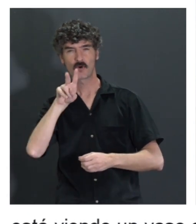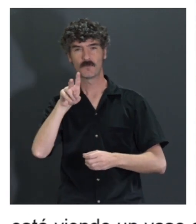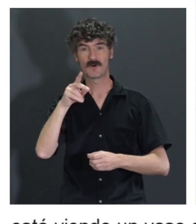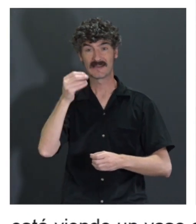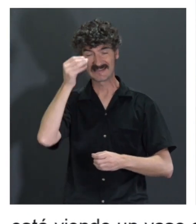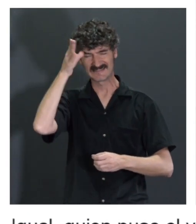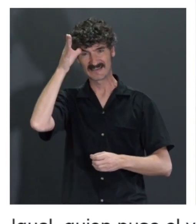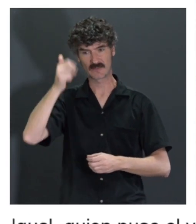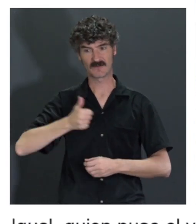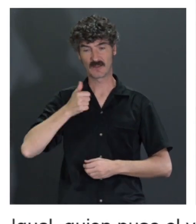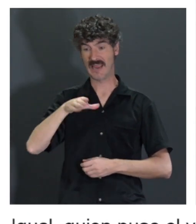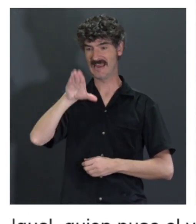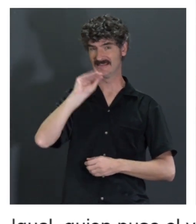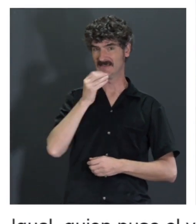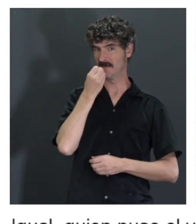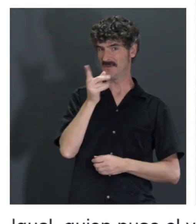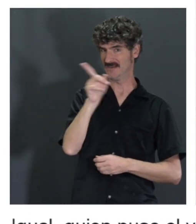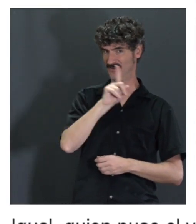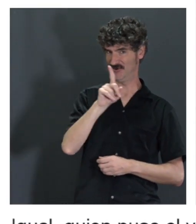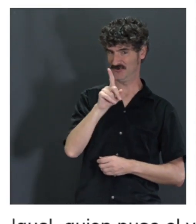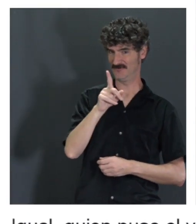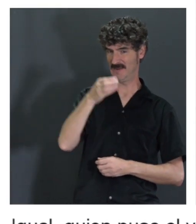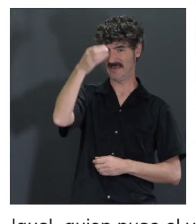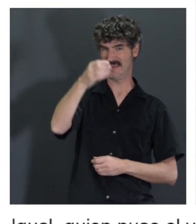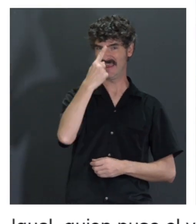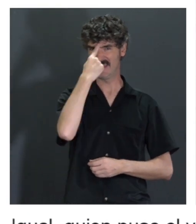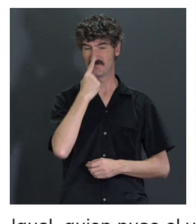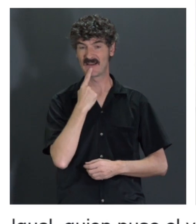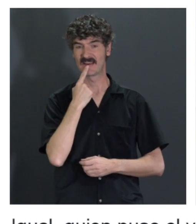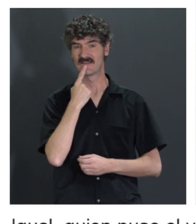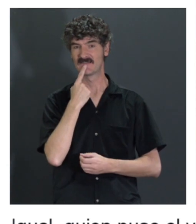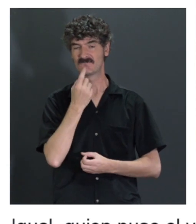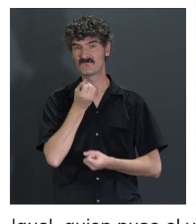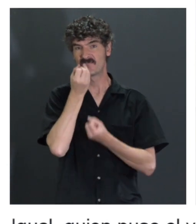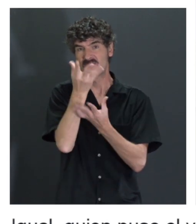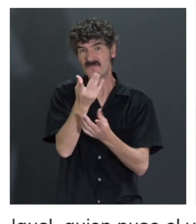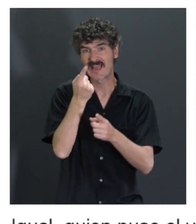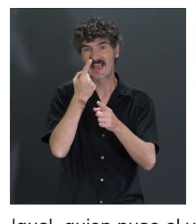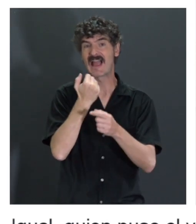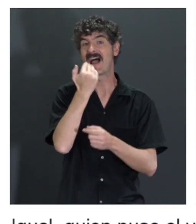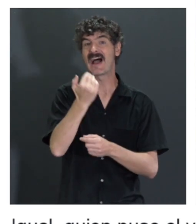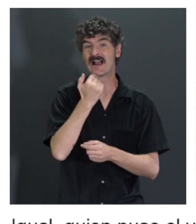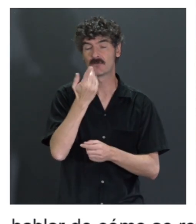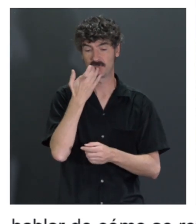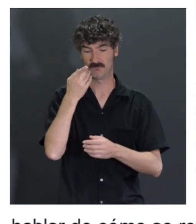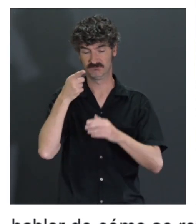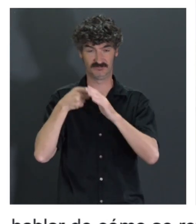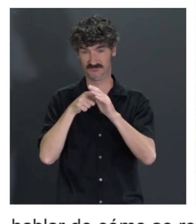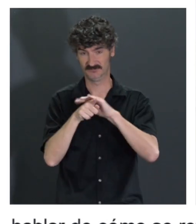inteligencia artificial no entiende cuál es el propósito de esa imagen ahí o si es informativa o no entonces mucha gente que está navegando en la web